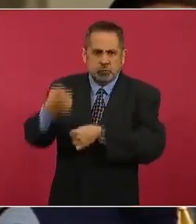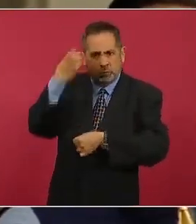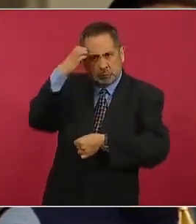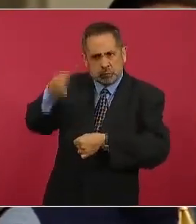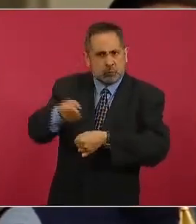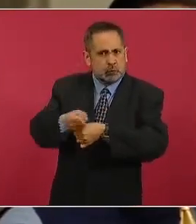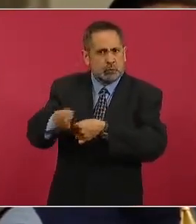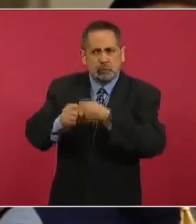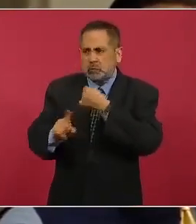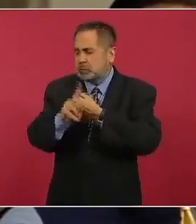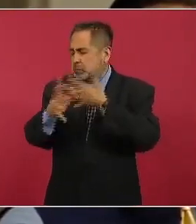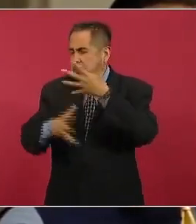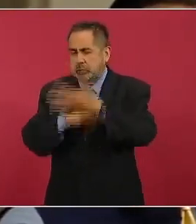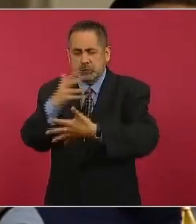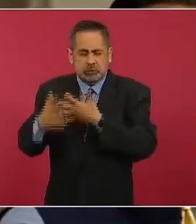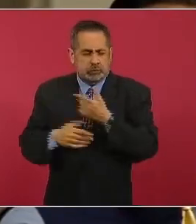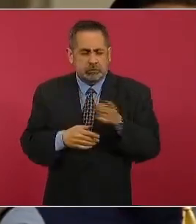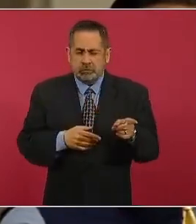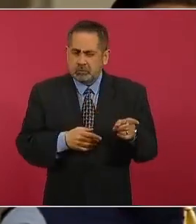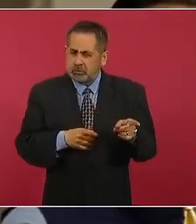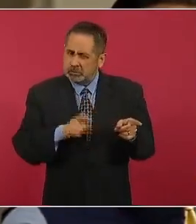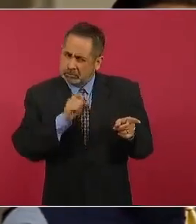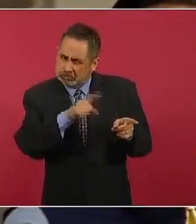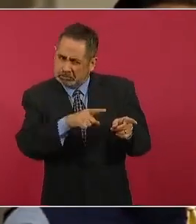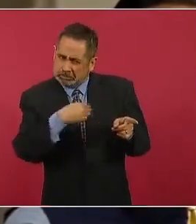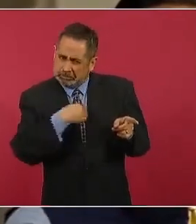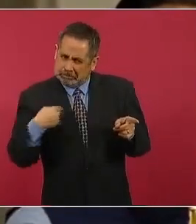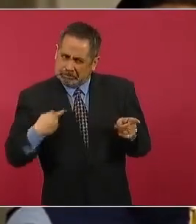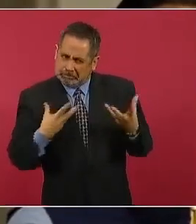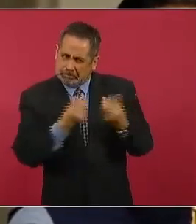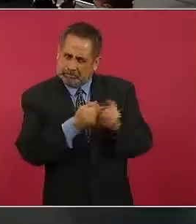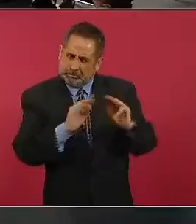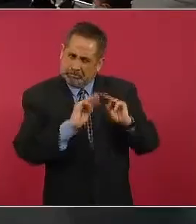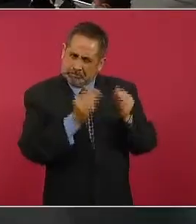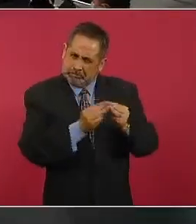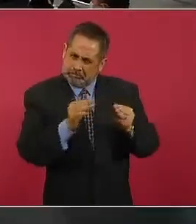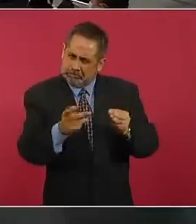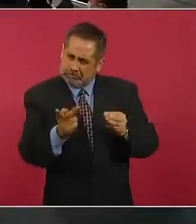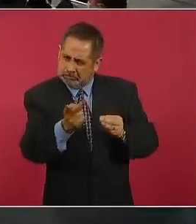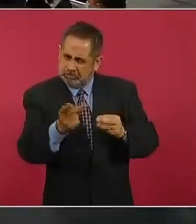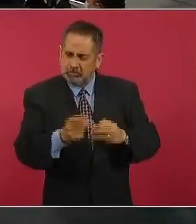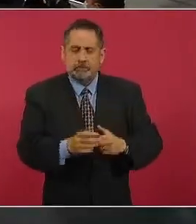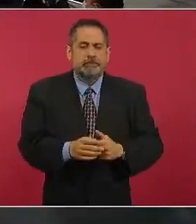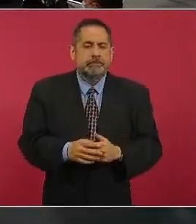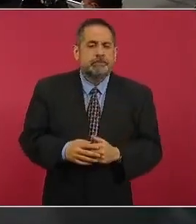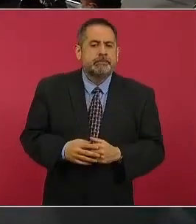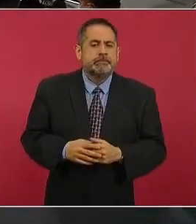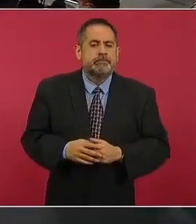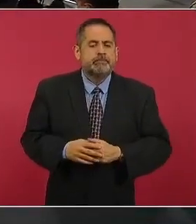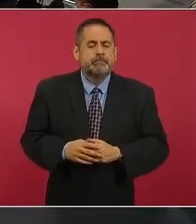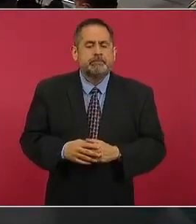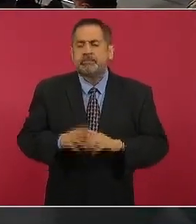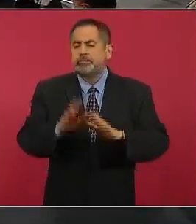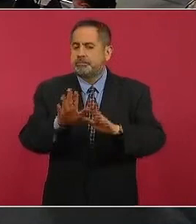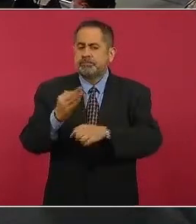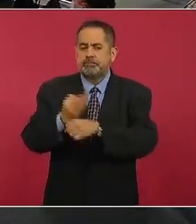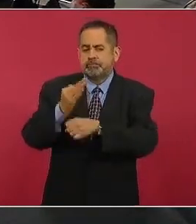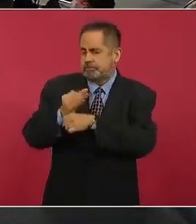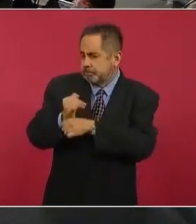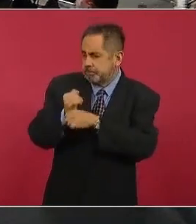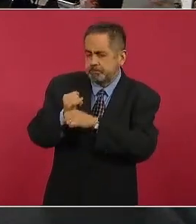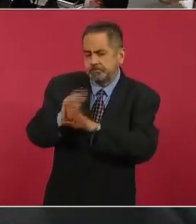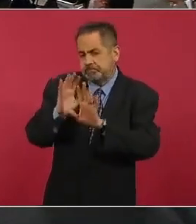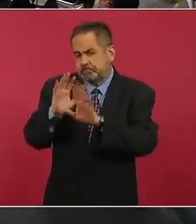en esta en esta agresión contra los los jóvenes pues ellos están haciendo la investigación no sé si tú